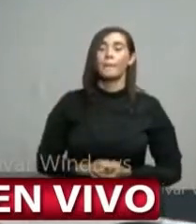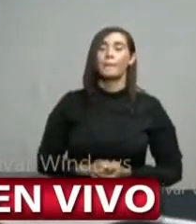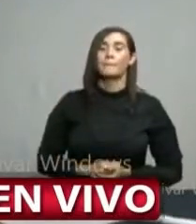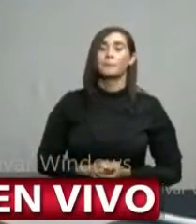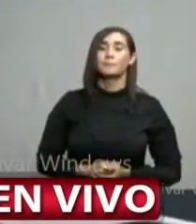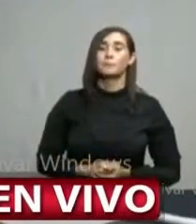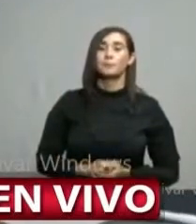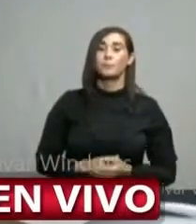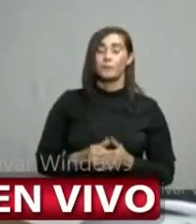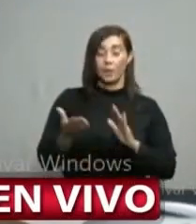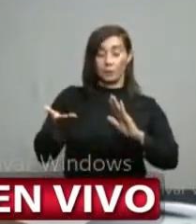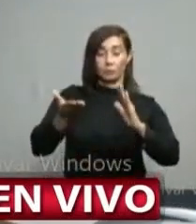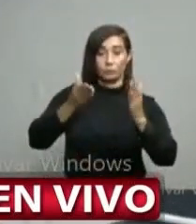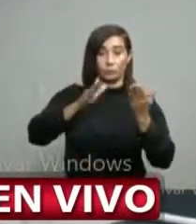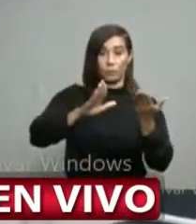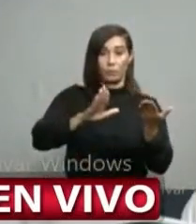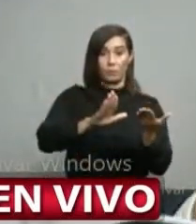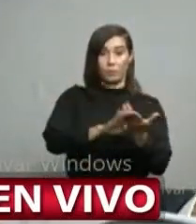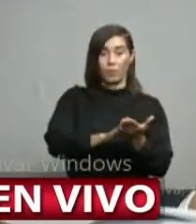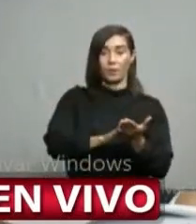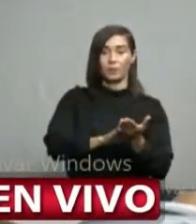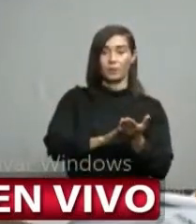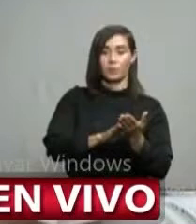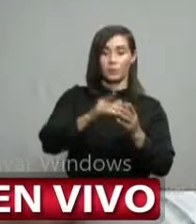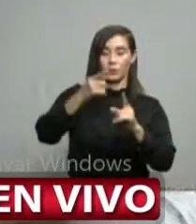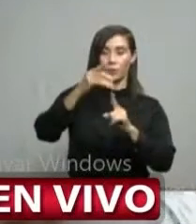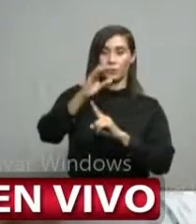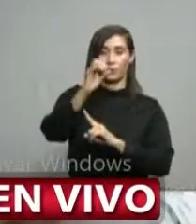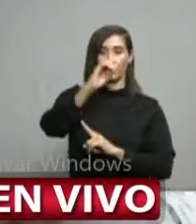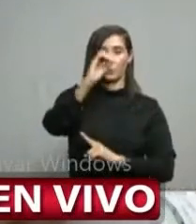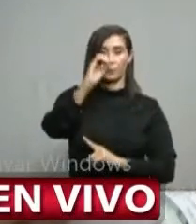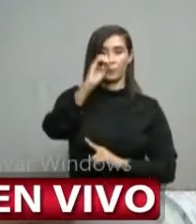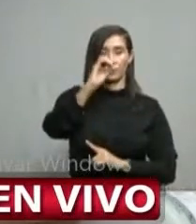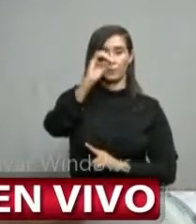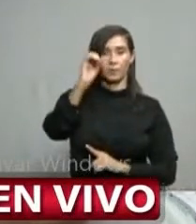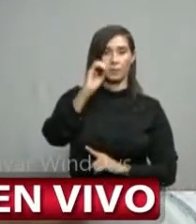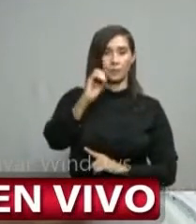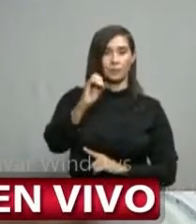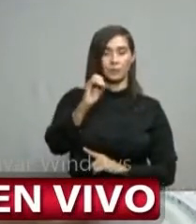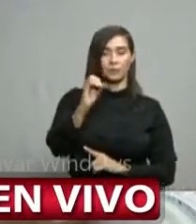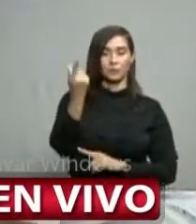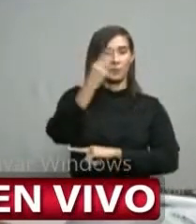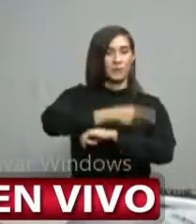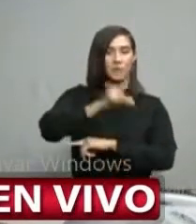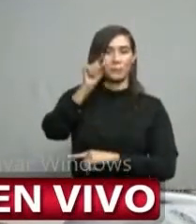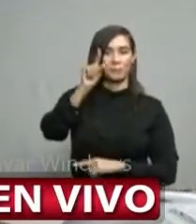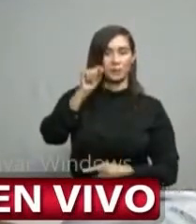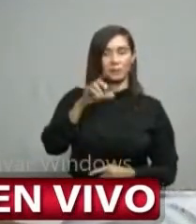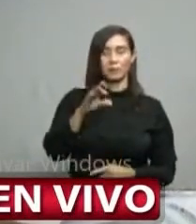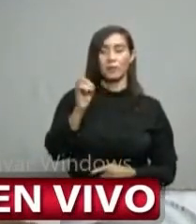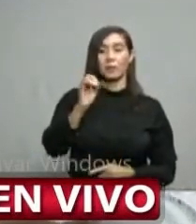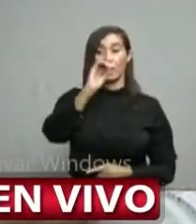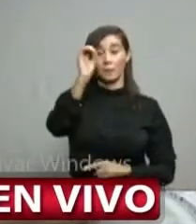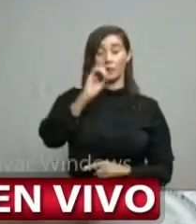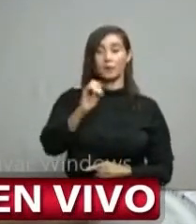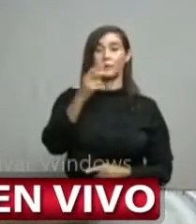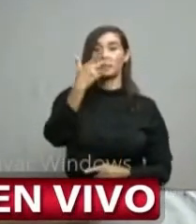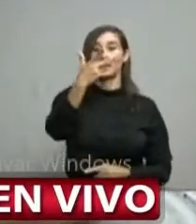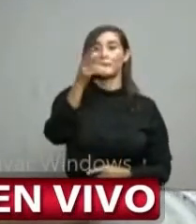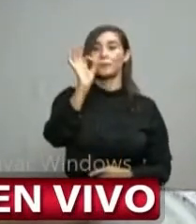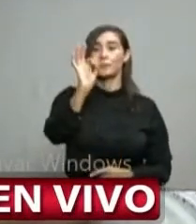la tasa de letalidad estaba en ese sería el del día 20 3.28